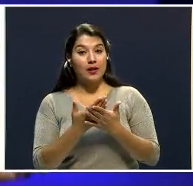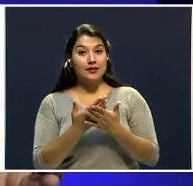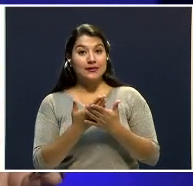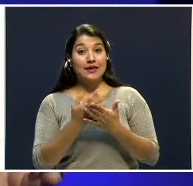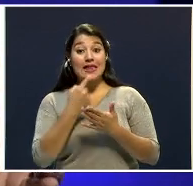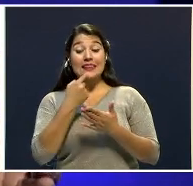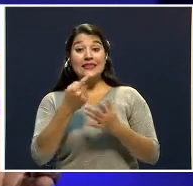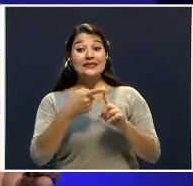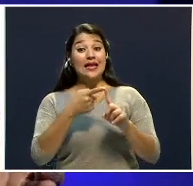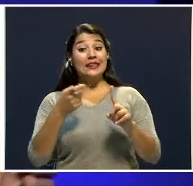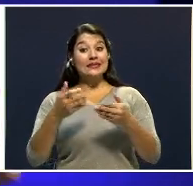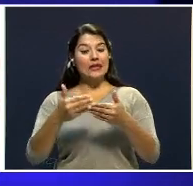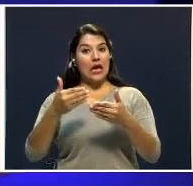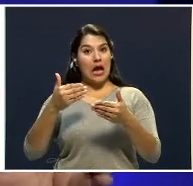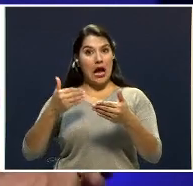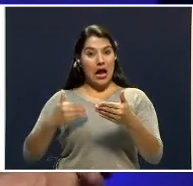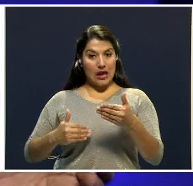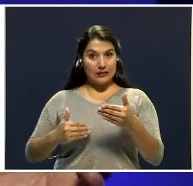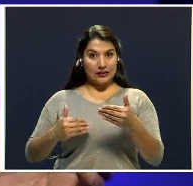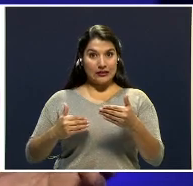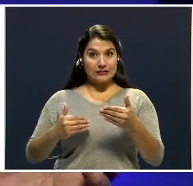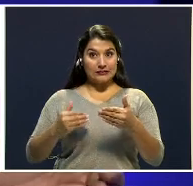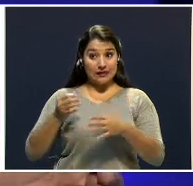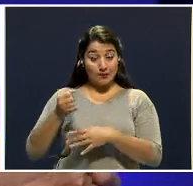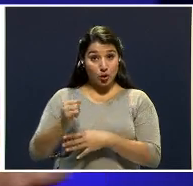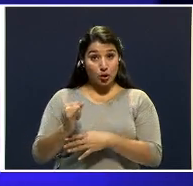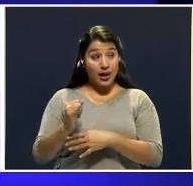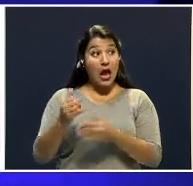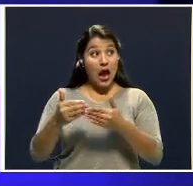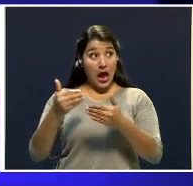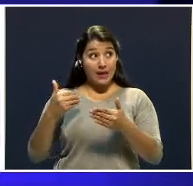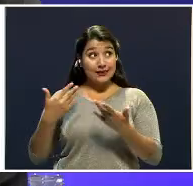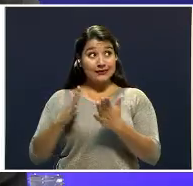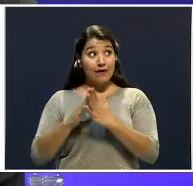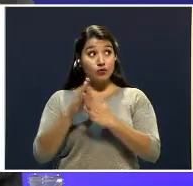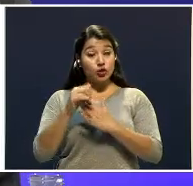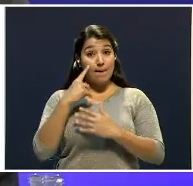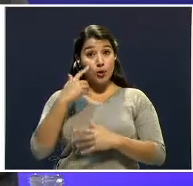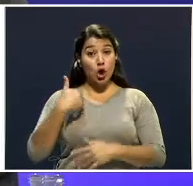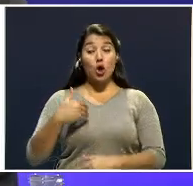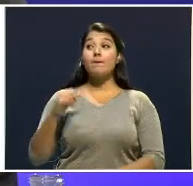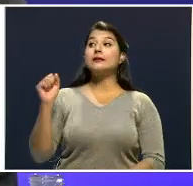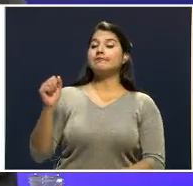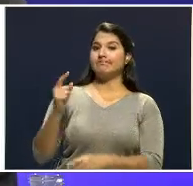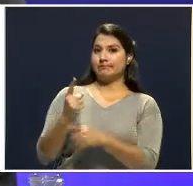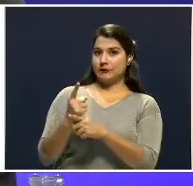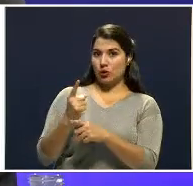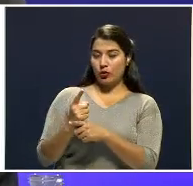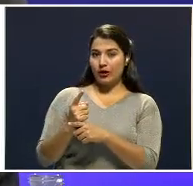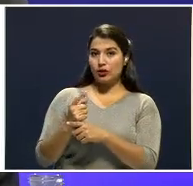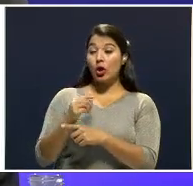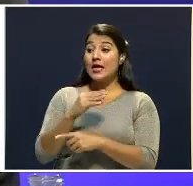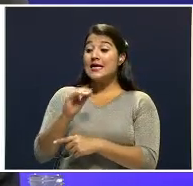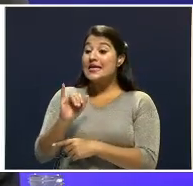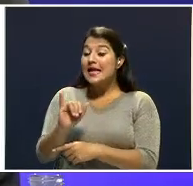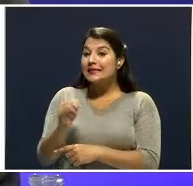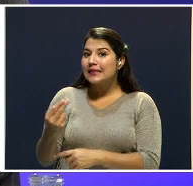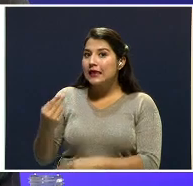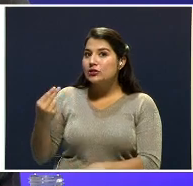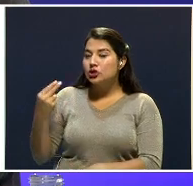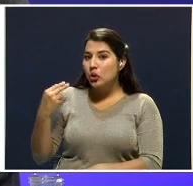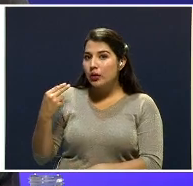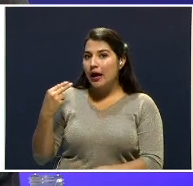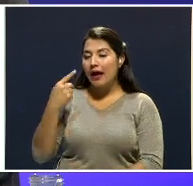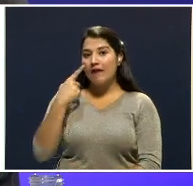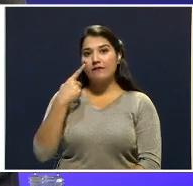que desde antes de su muerte, Josebel estaba sufriendo un abuso. Así es. Y ese testimonio, el fiscal